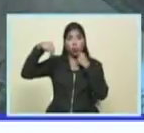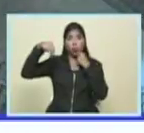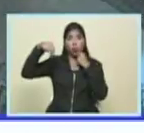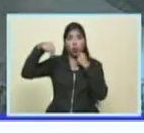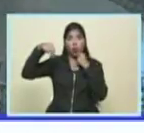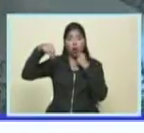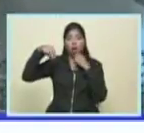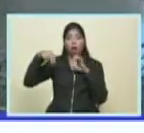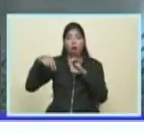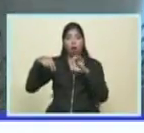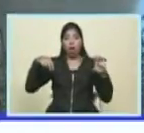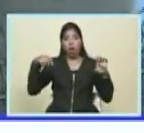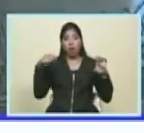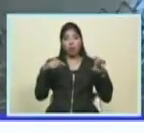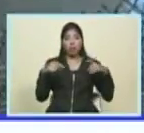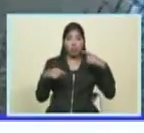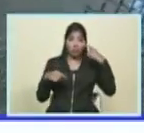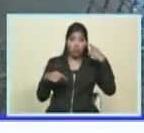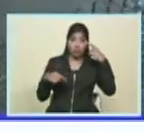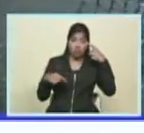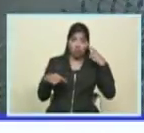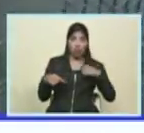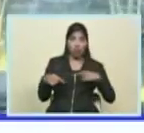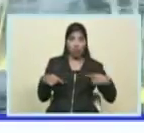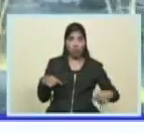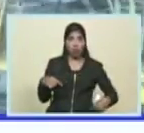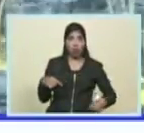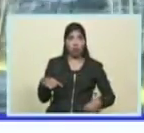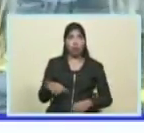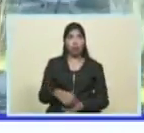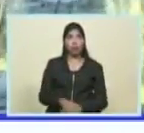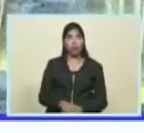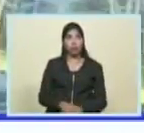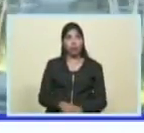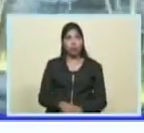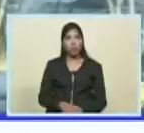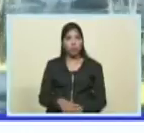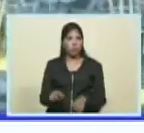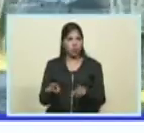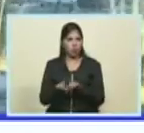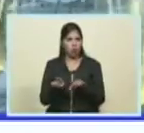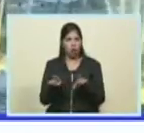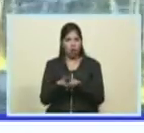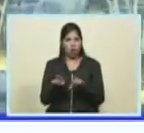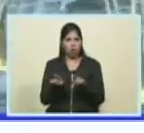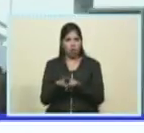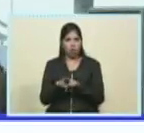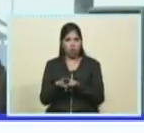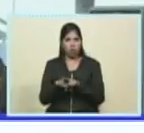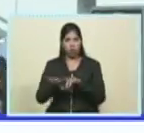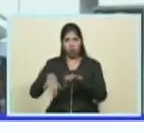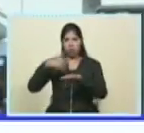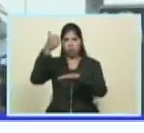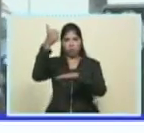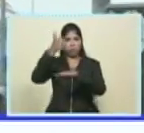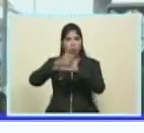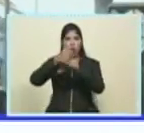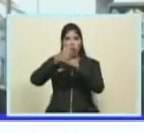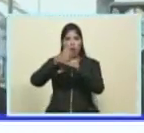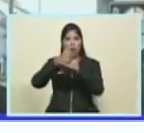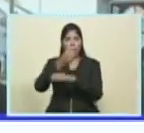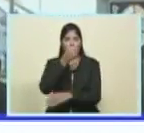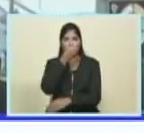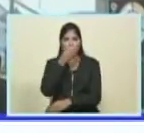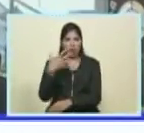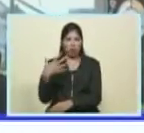al este tiene a la gran China y Kazajistán se ha levantado con una majestuosidad, una